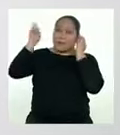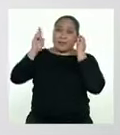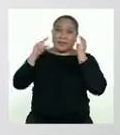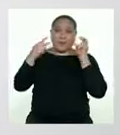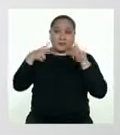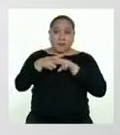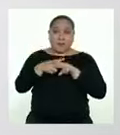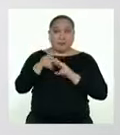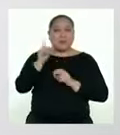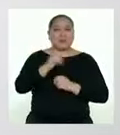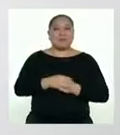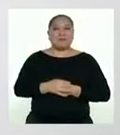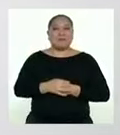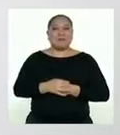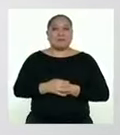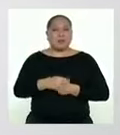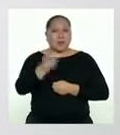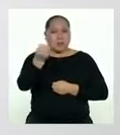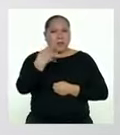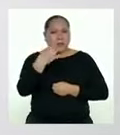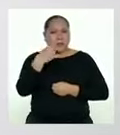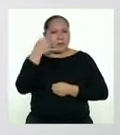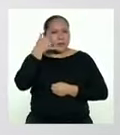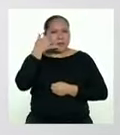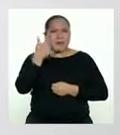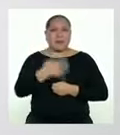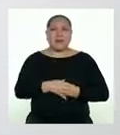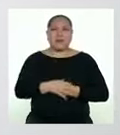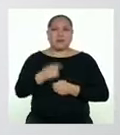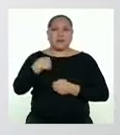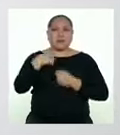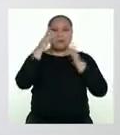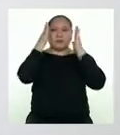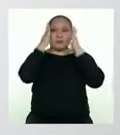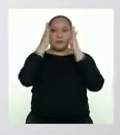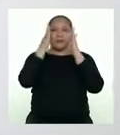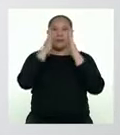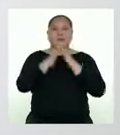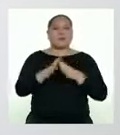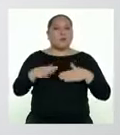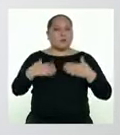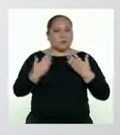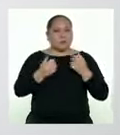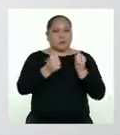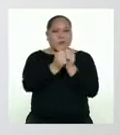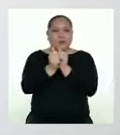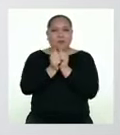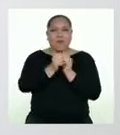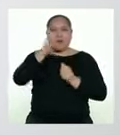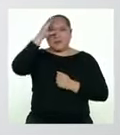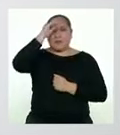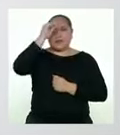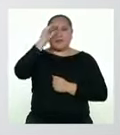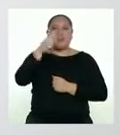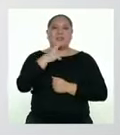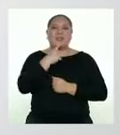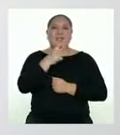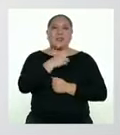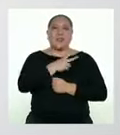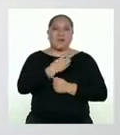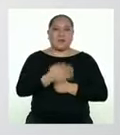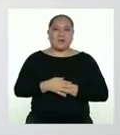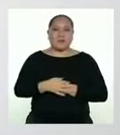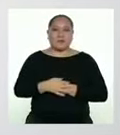Para nada. Me dijiste que me llamaría. Y he estado atentísima para poder acompañar a las chicas y a los chicos de segundo y